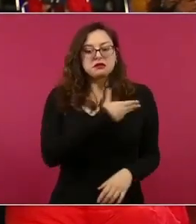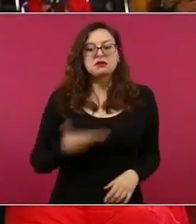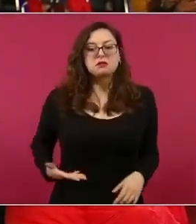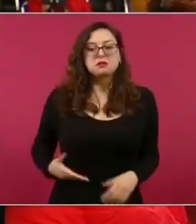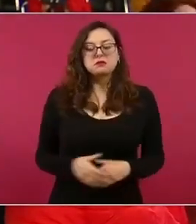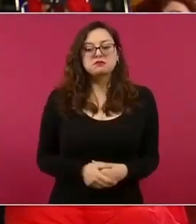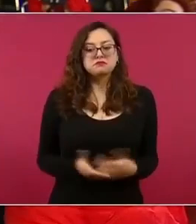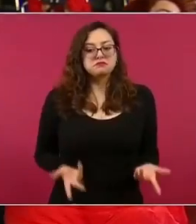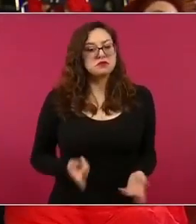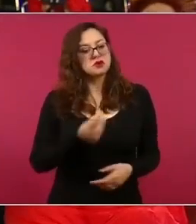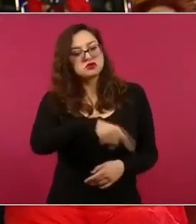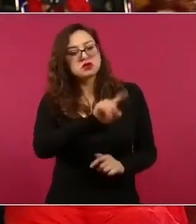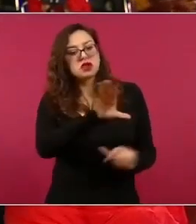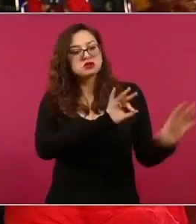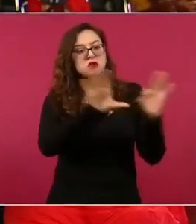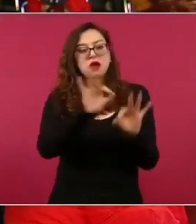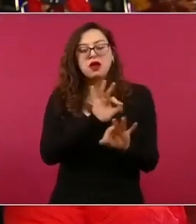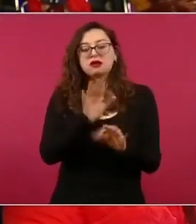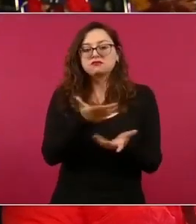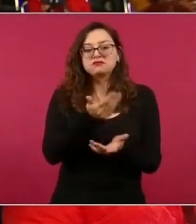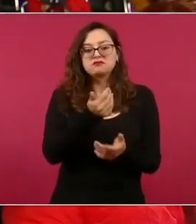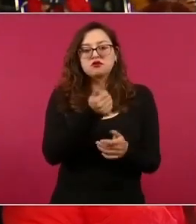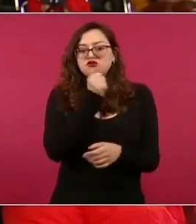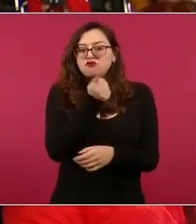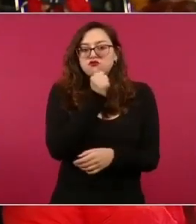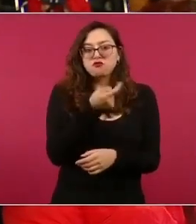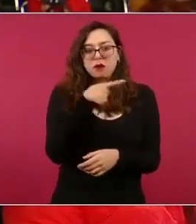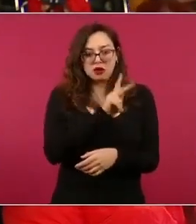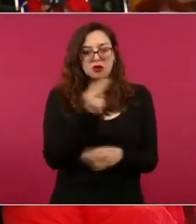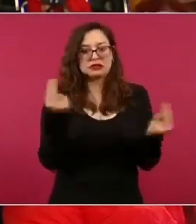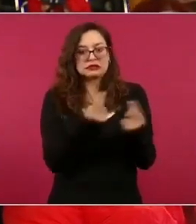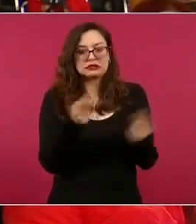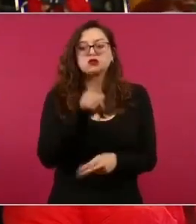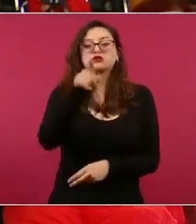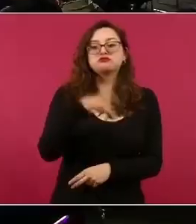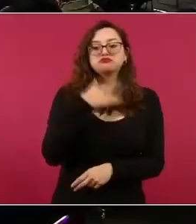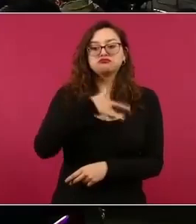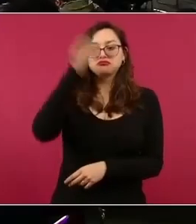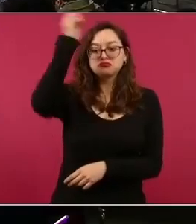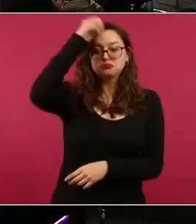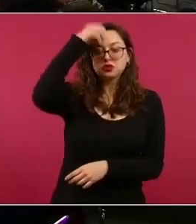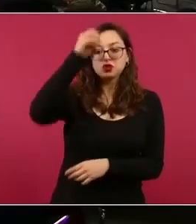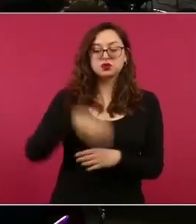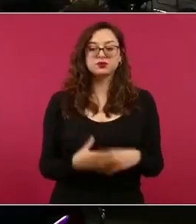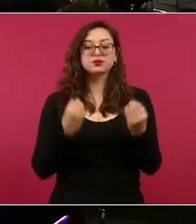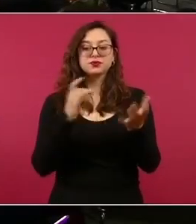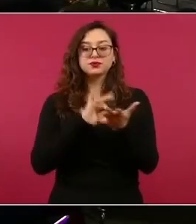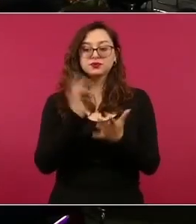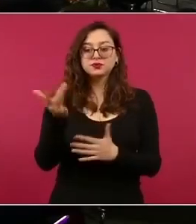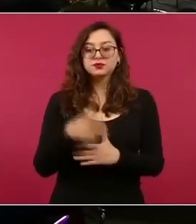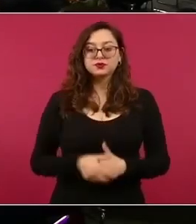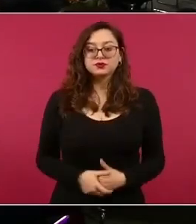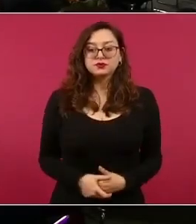candidatos o el método para definir sus candidatos y también su opinión sobre la reactivación de esta alianza. Muchas gracias. Pues